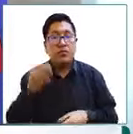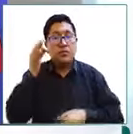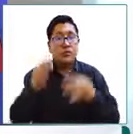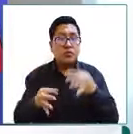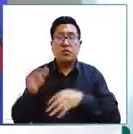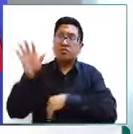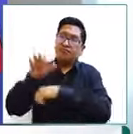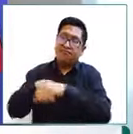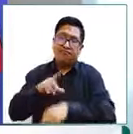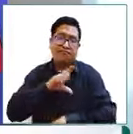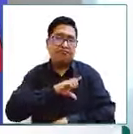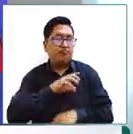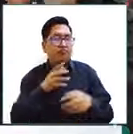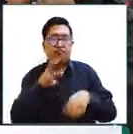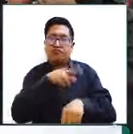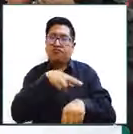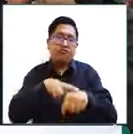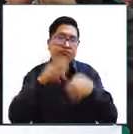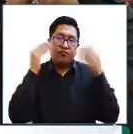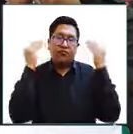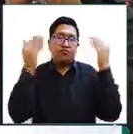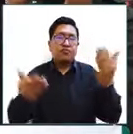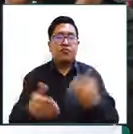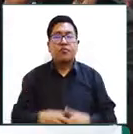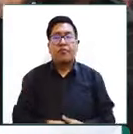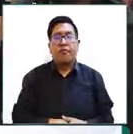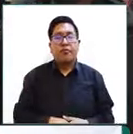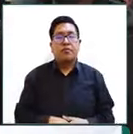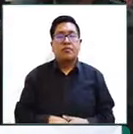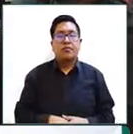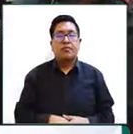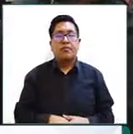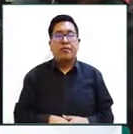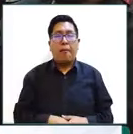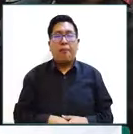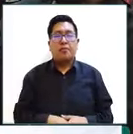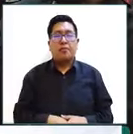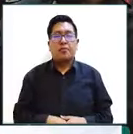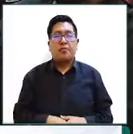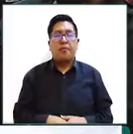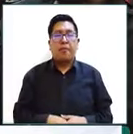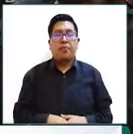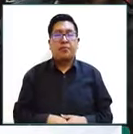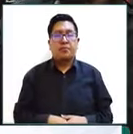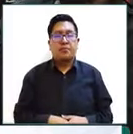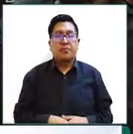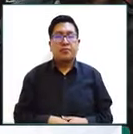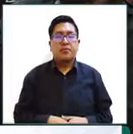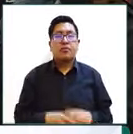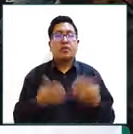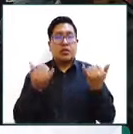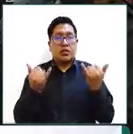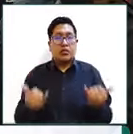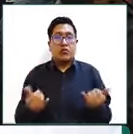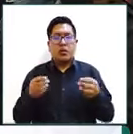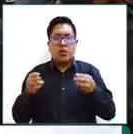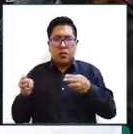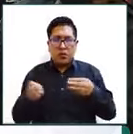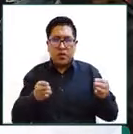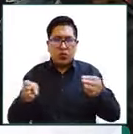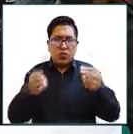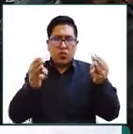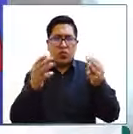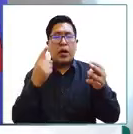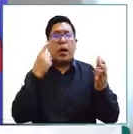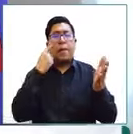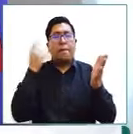entonces debería hacerlo. Y parte de este, de este, de esta metodología una vez que tenemos identificada a la persona es el